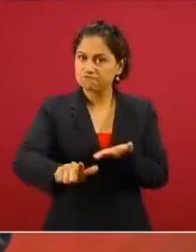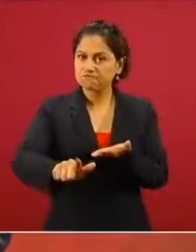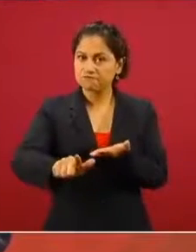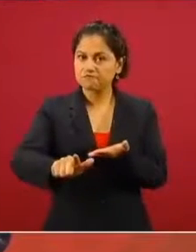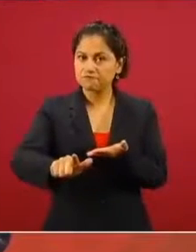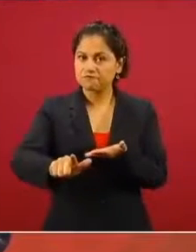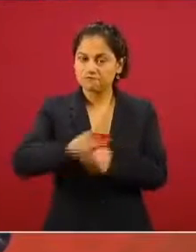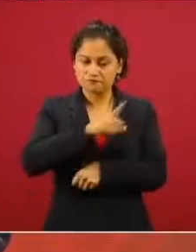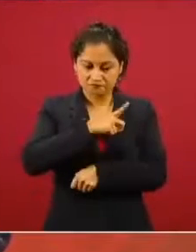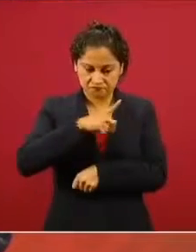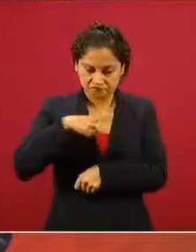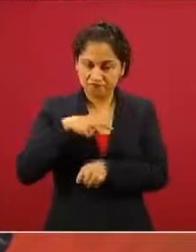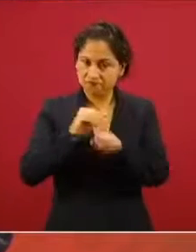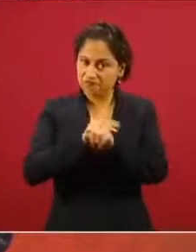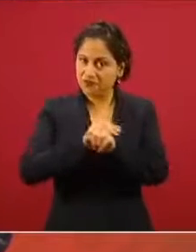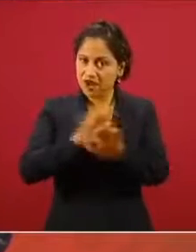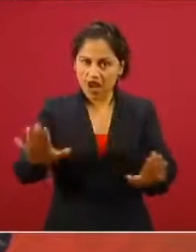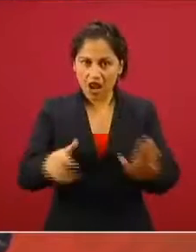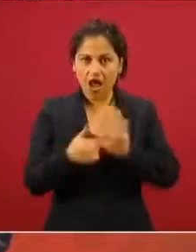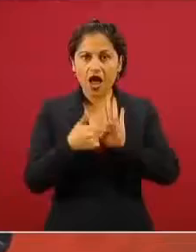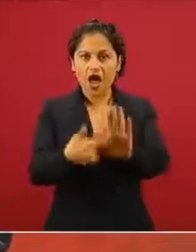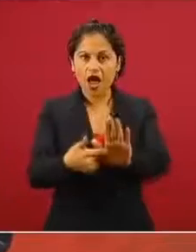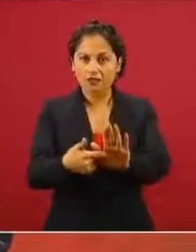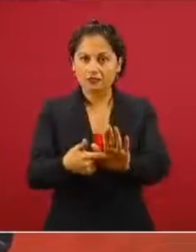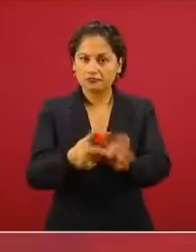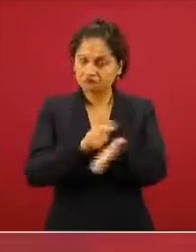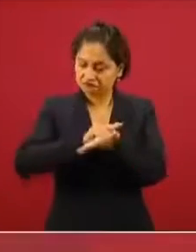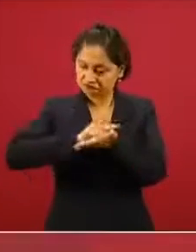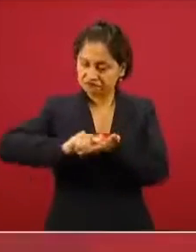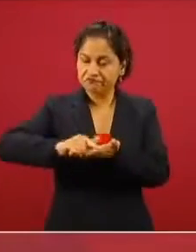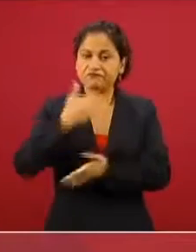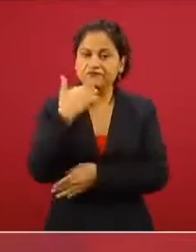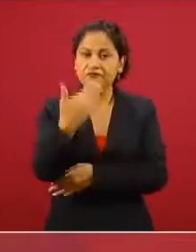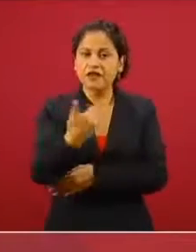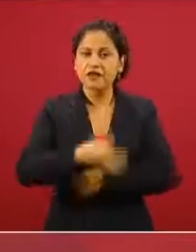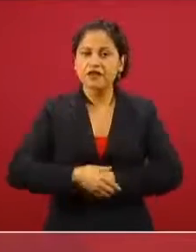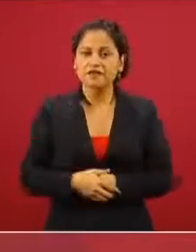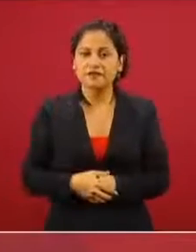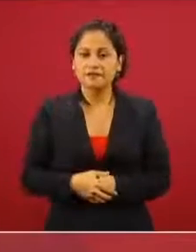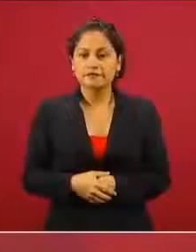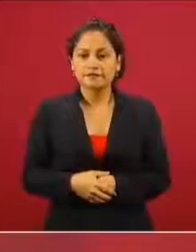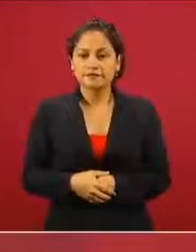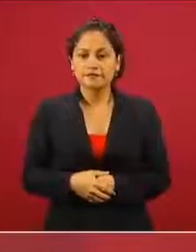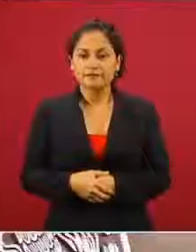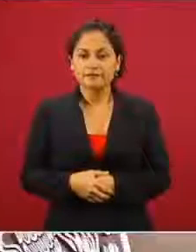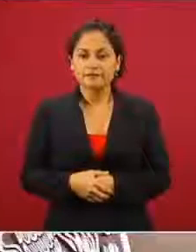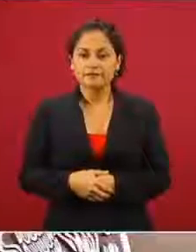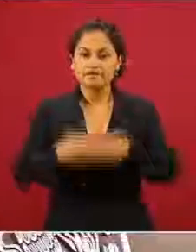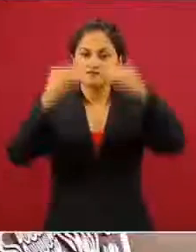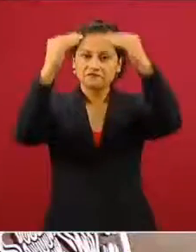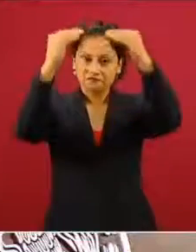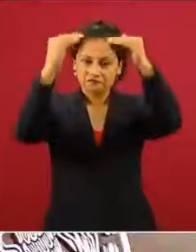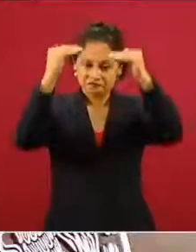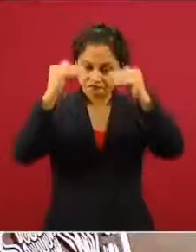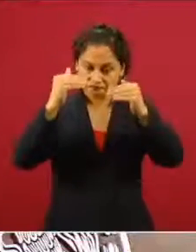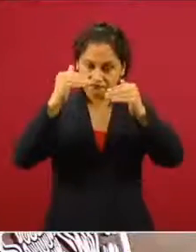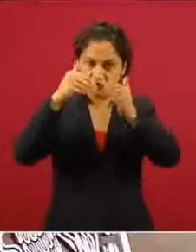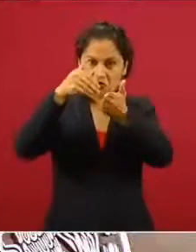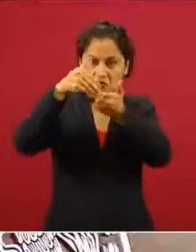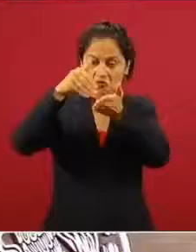bien de arriba para abajo,